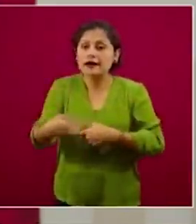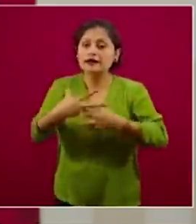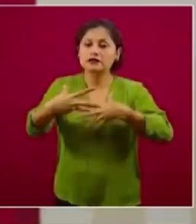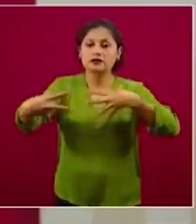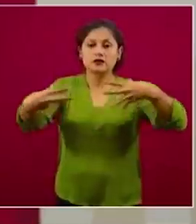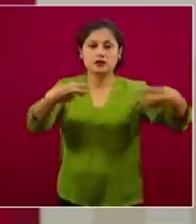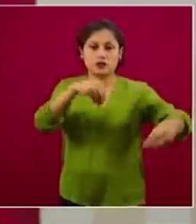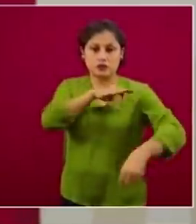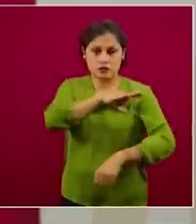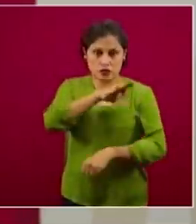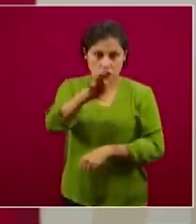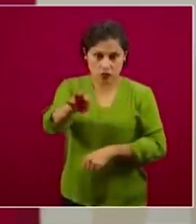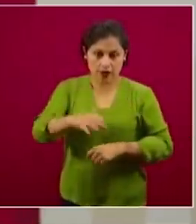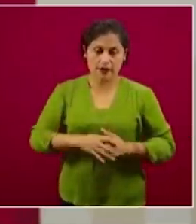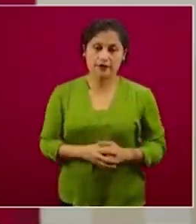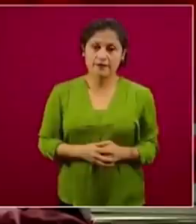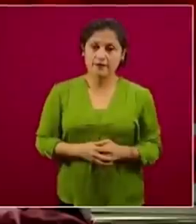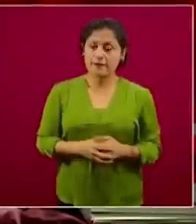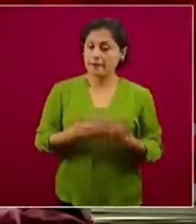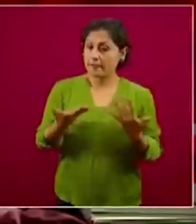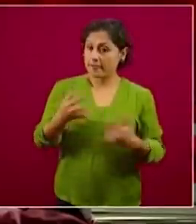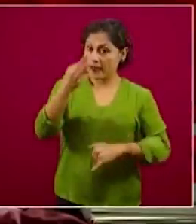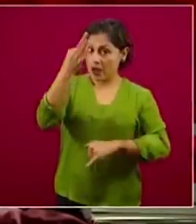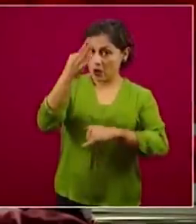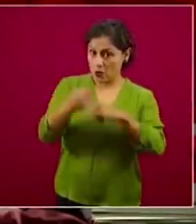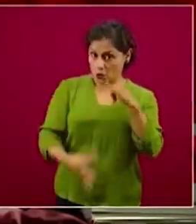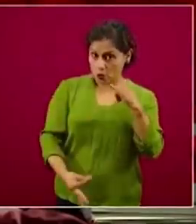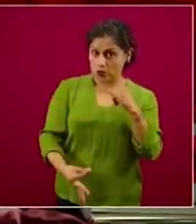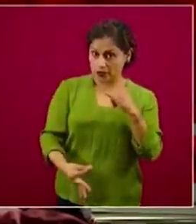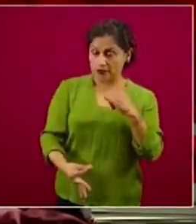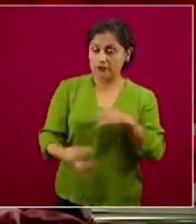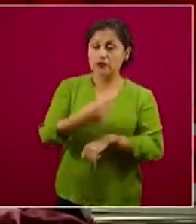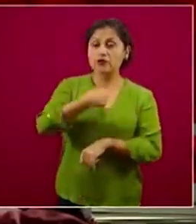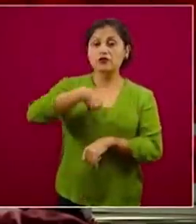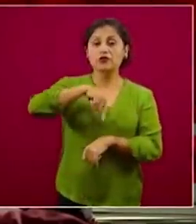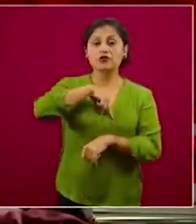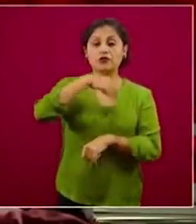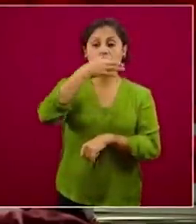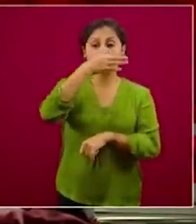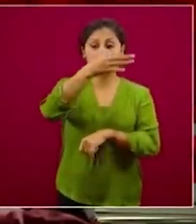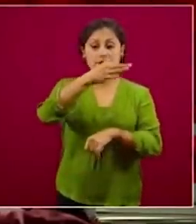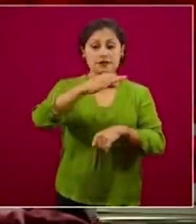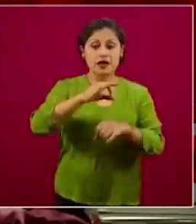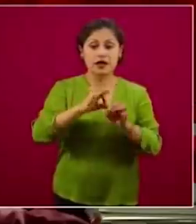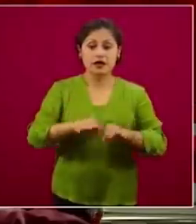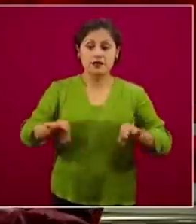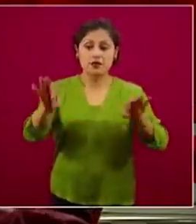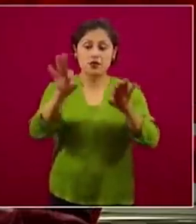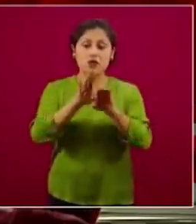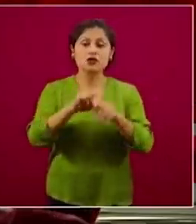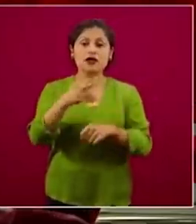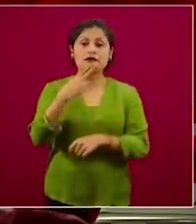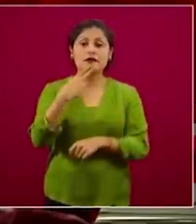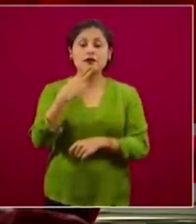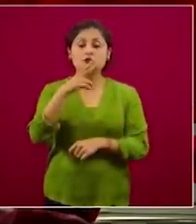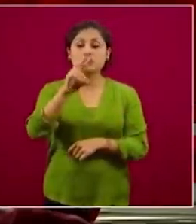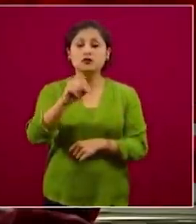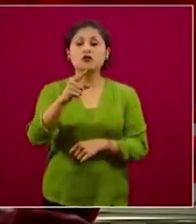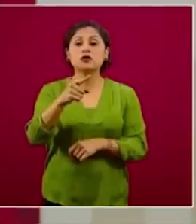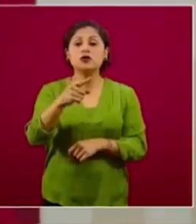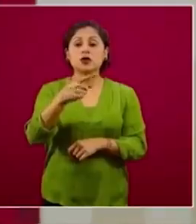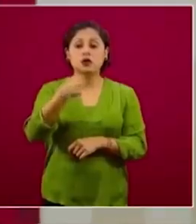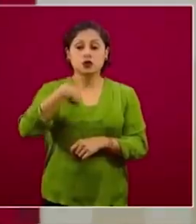transmisión. Y finalmente, ¿cuál es lo que no queremos que ocurra? Que al tener esta movilidad en el espacio público